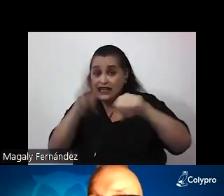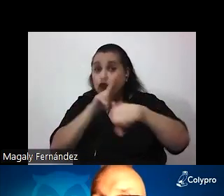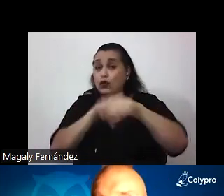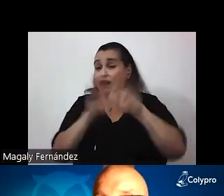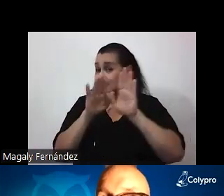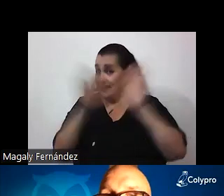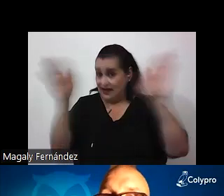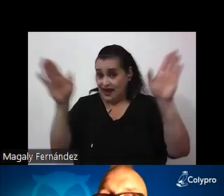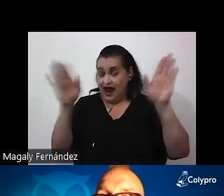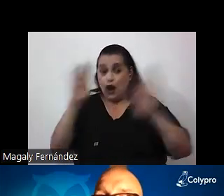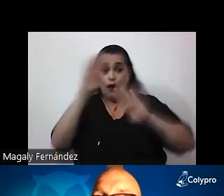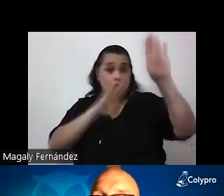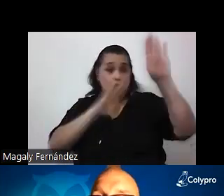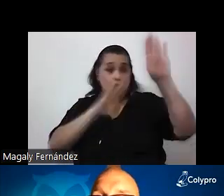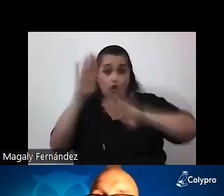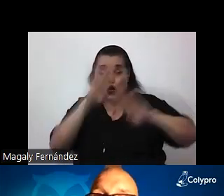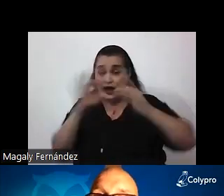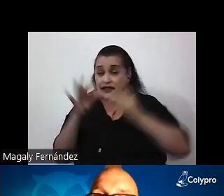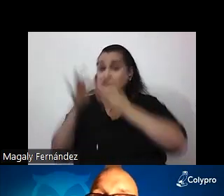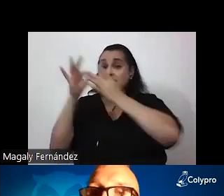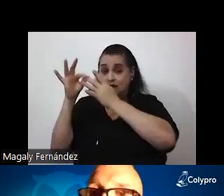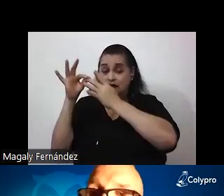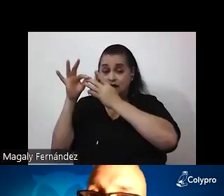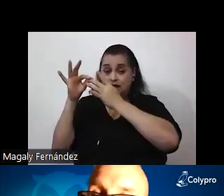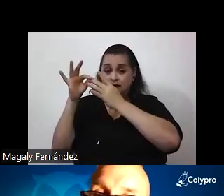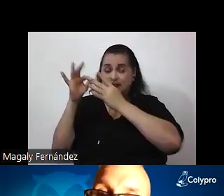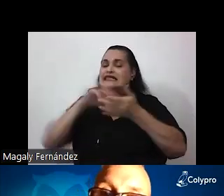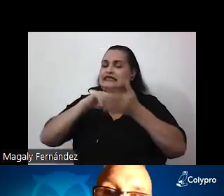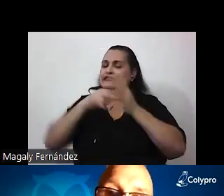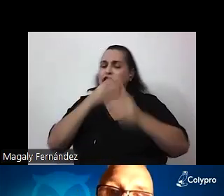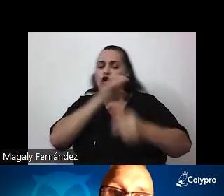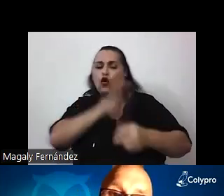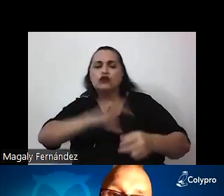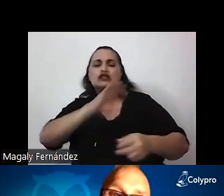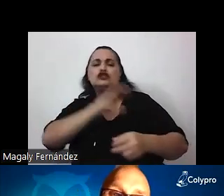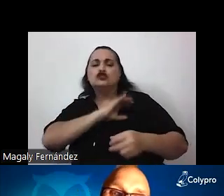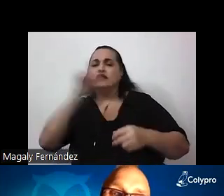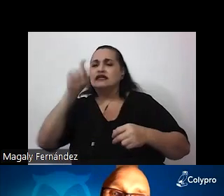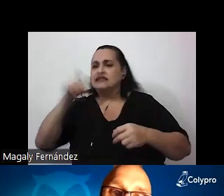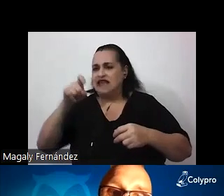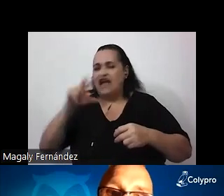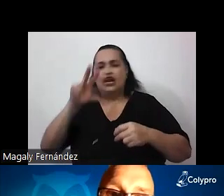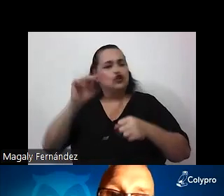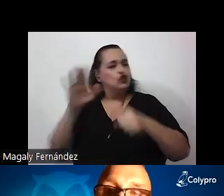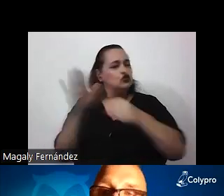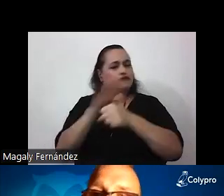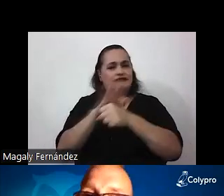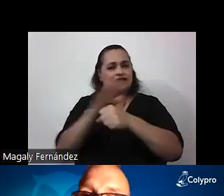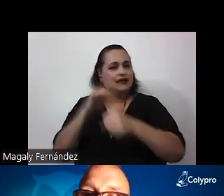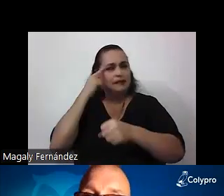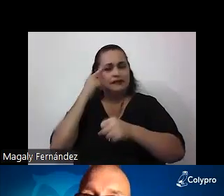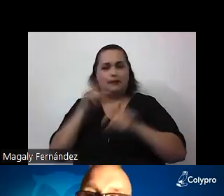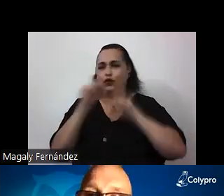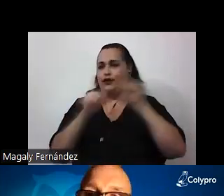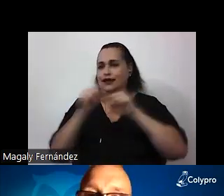y de la biología en particular es una condición necesaria pero no suficiente para ese pensamiento crítico no puedo